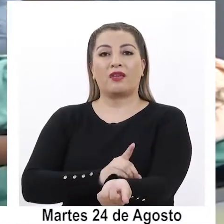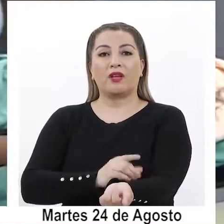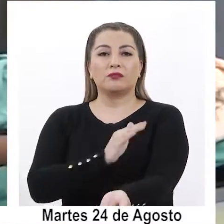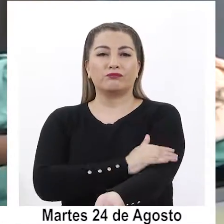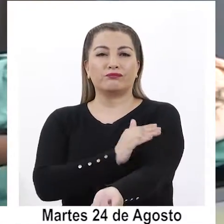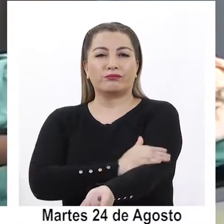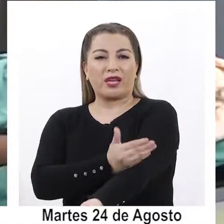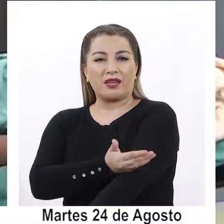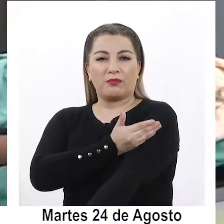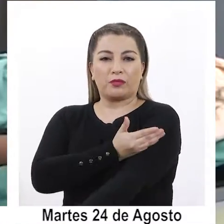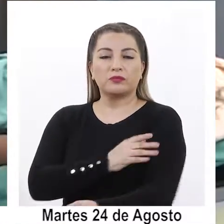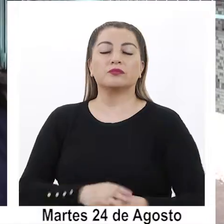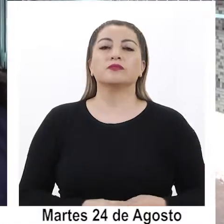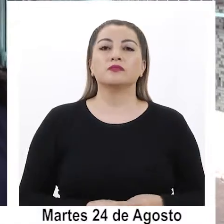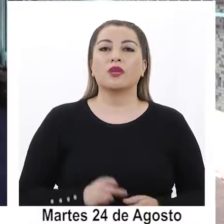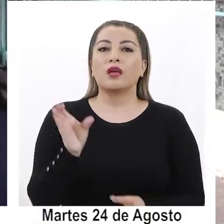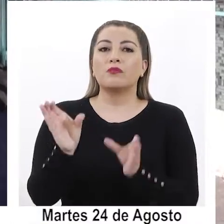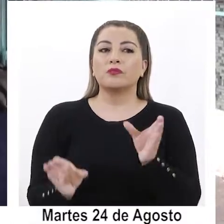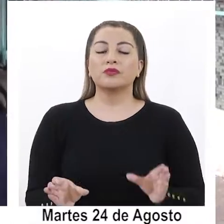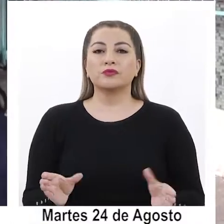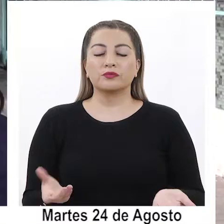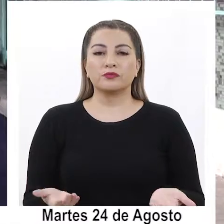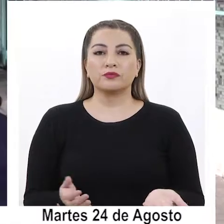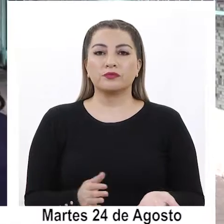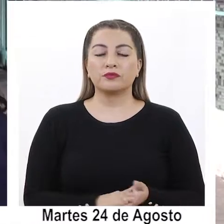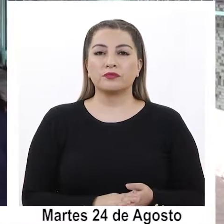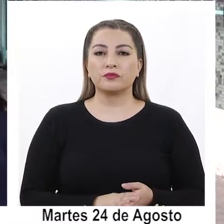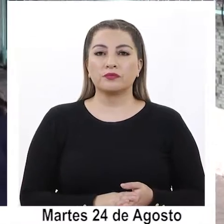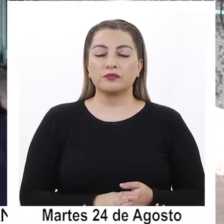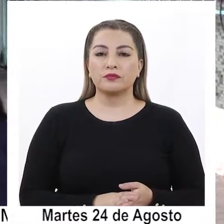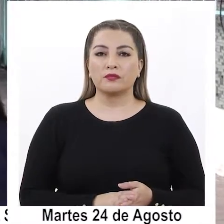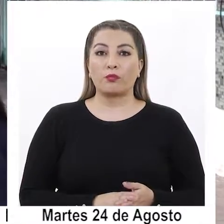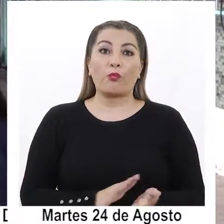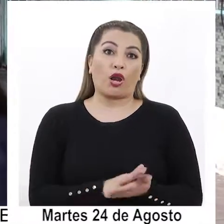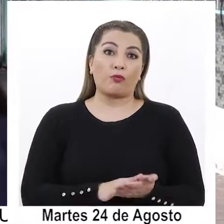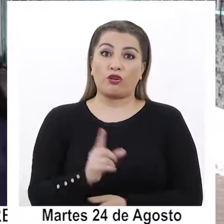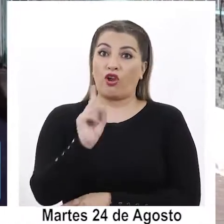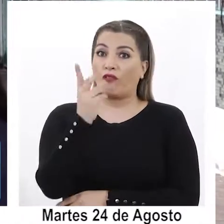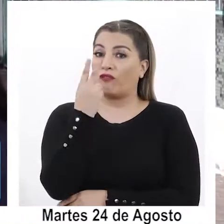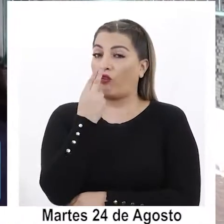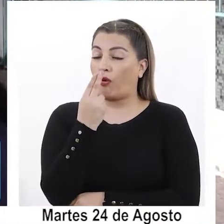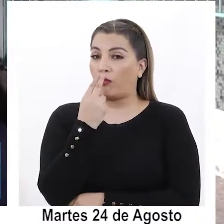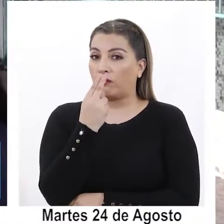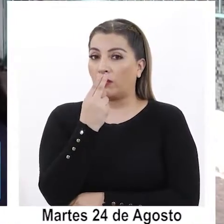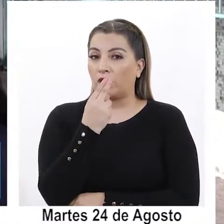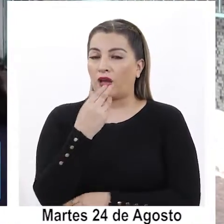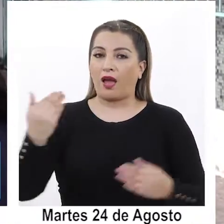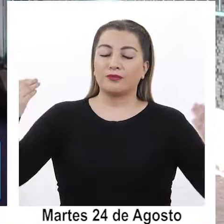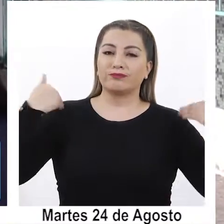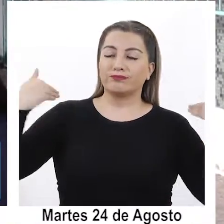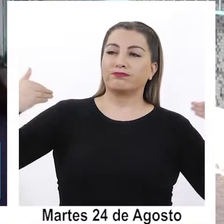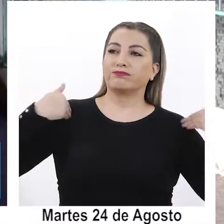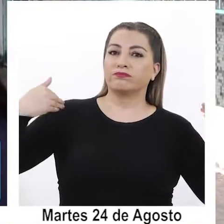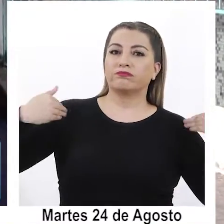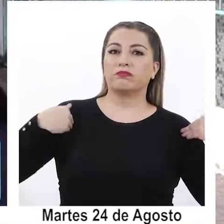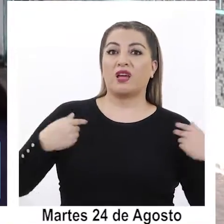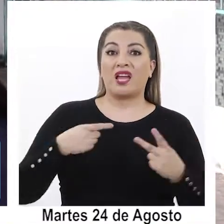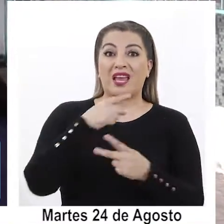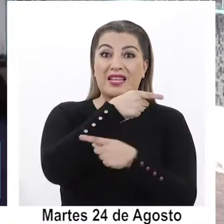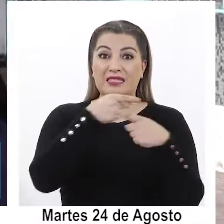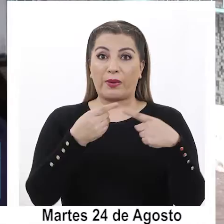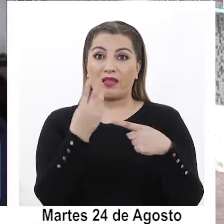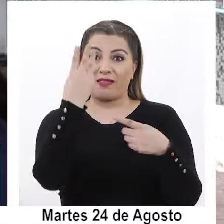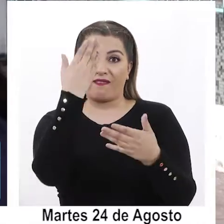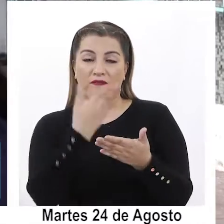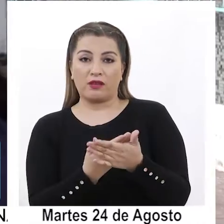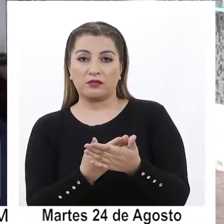hipertensión. Las personas tienen que poner énfasis en no fumar, hacer actividad física por lo menos tres veces